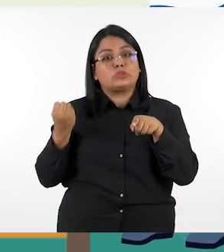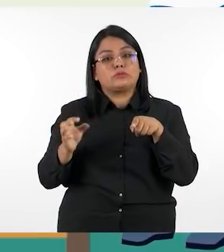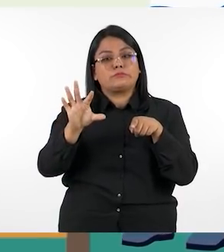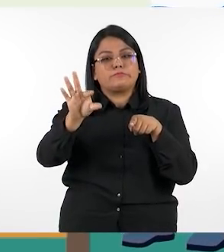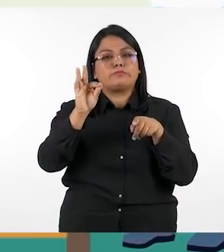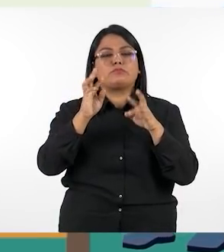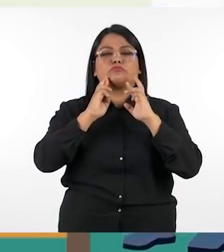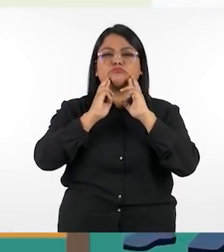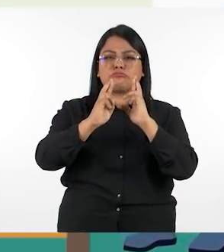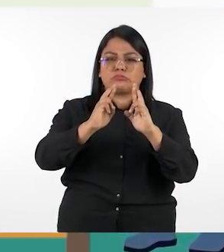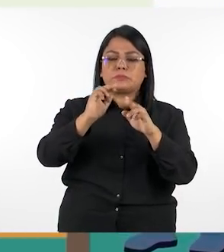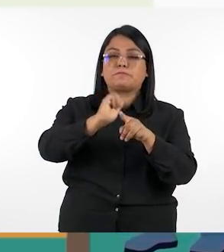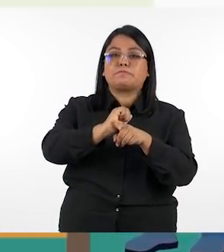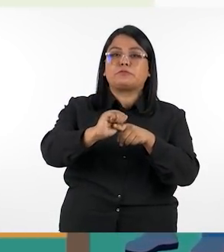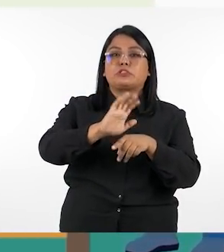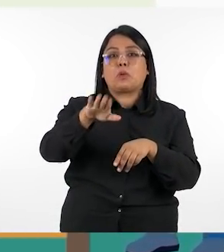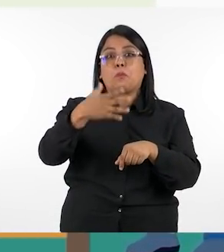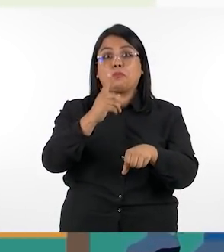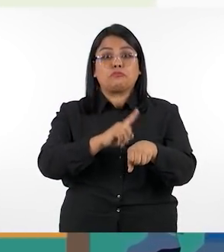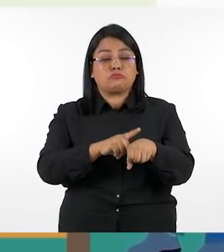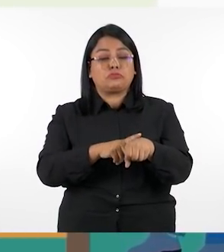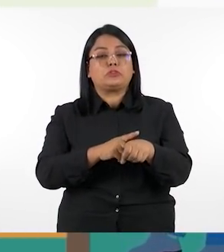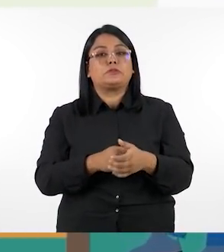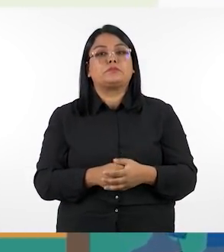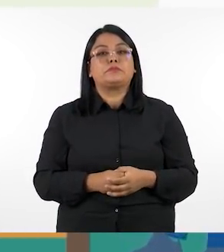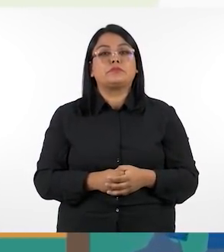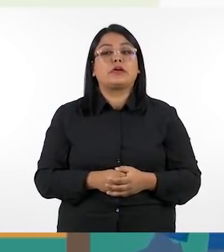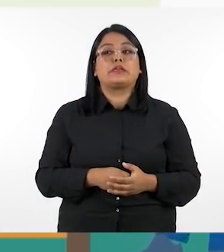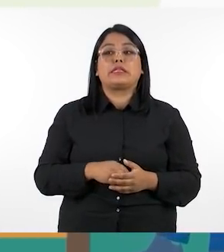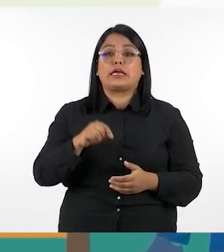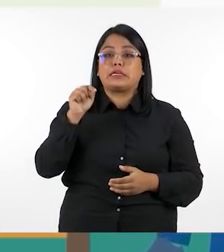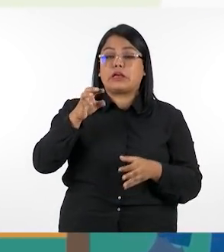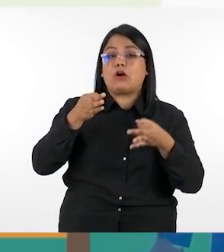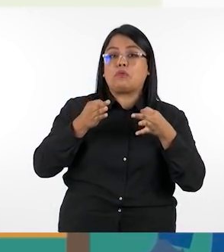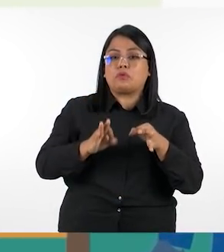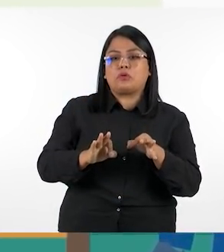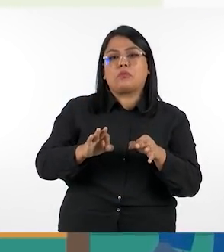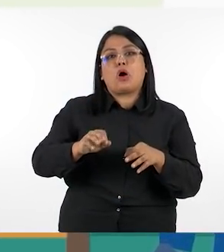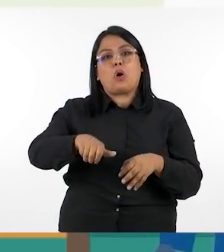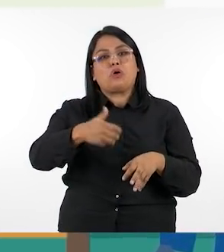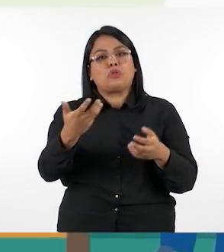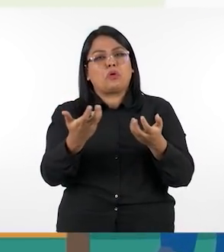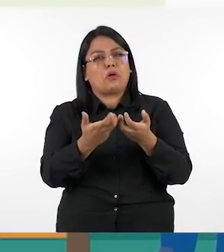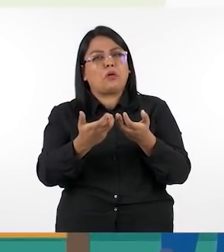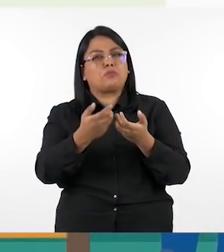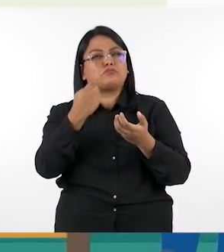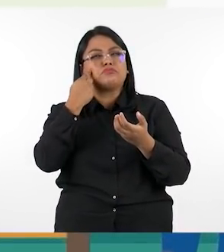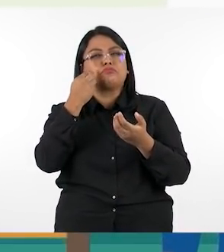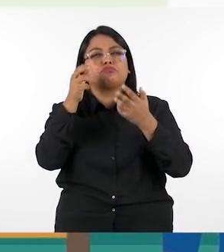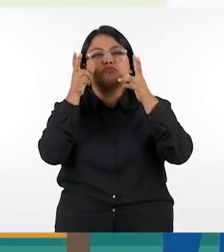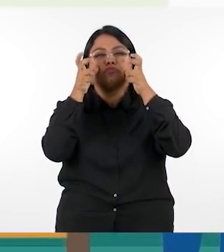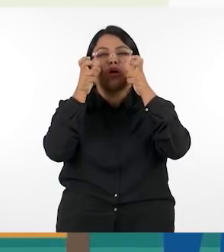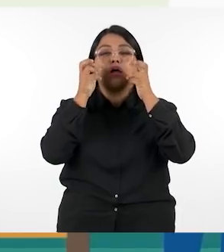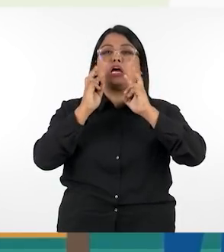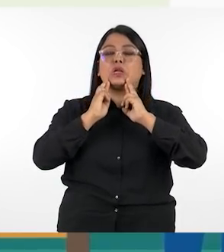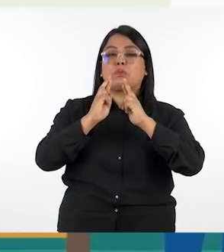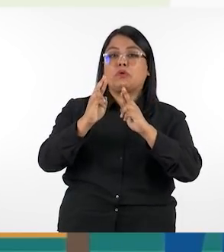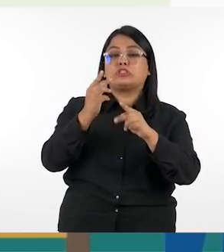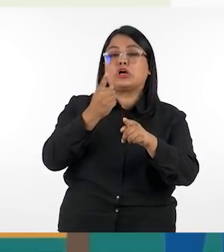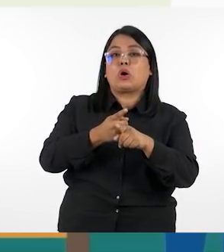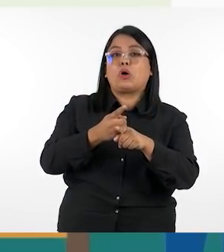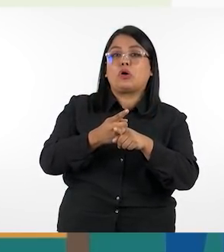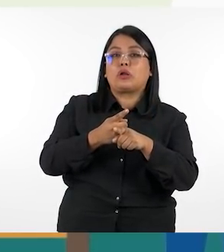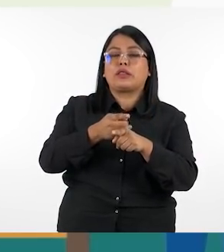para resolver los ejercicios después de un tiempo prudente así los demás compañeros podrán identificar si su